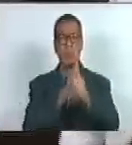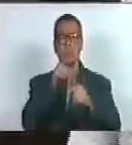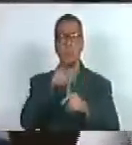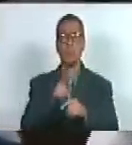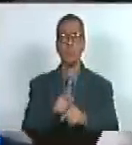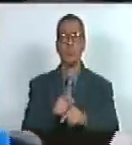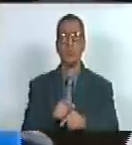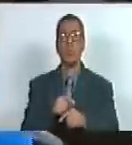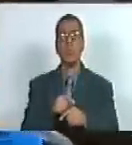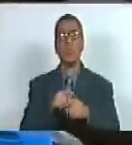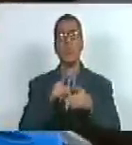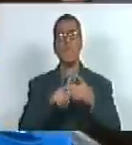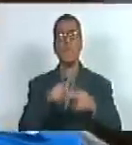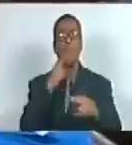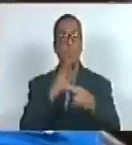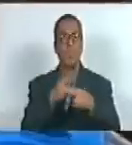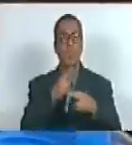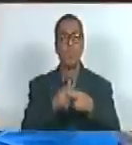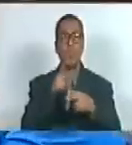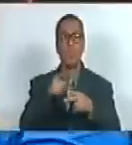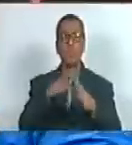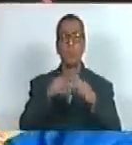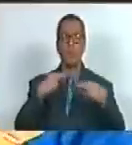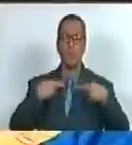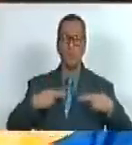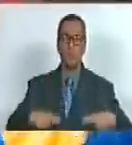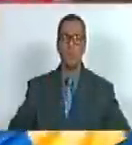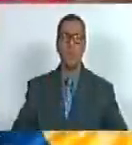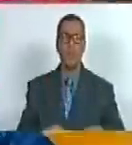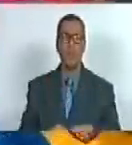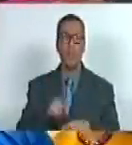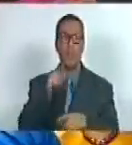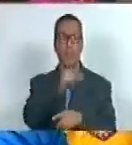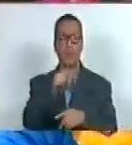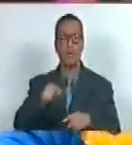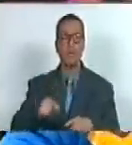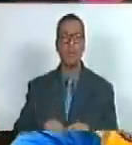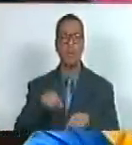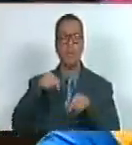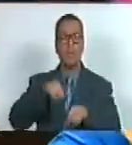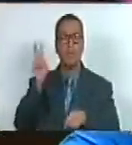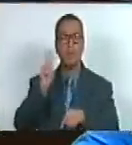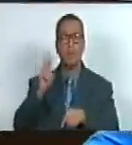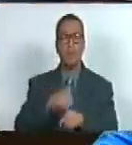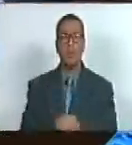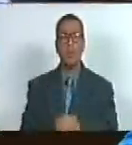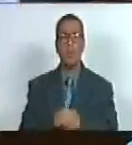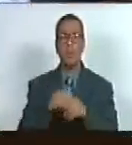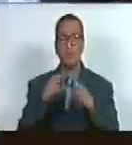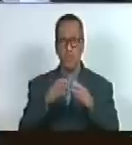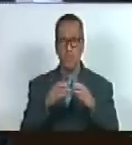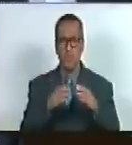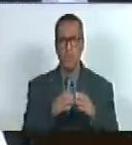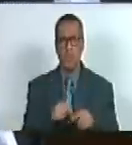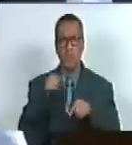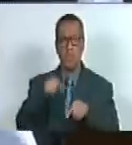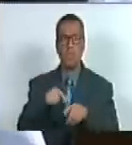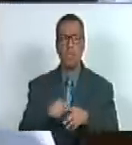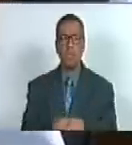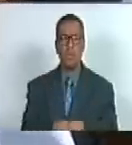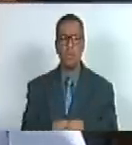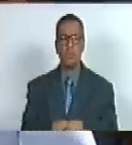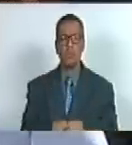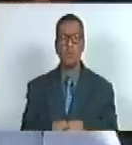puede ser una salida muy peligrosa para la humanidad por eso que desde Venezuela la bancada esta bancada